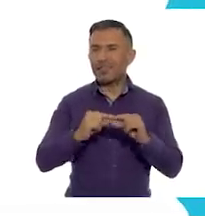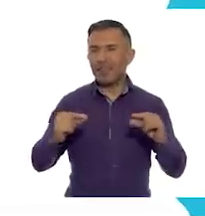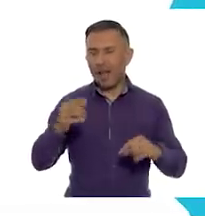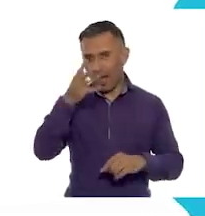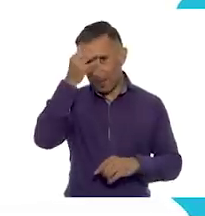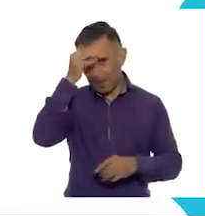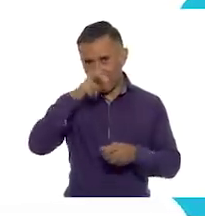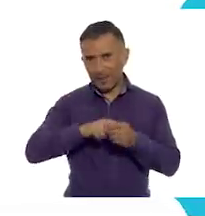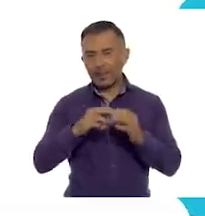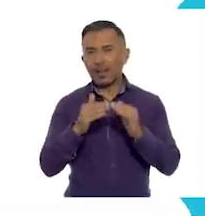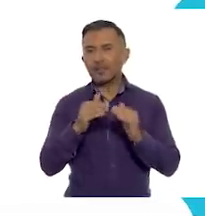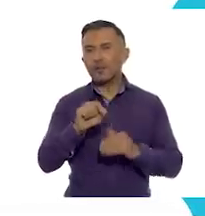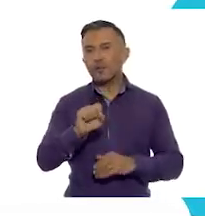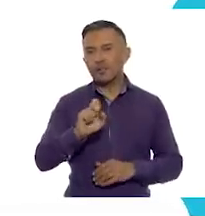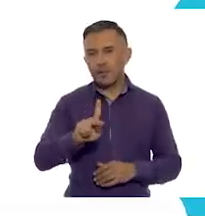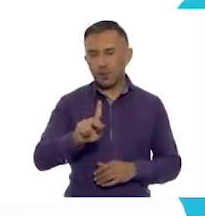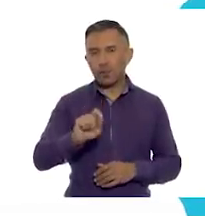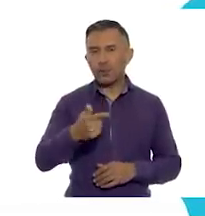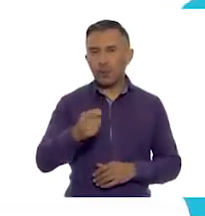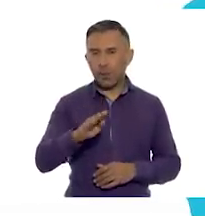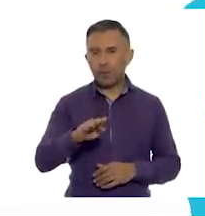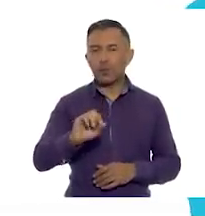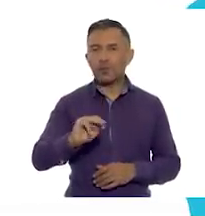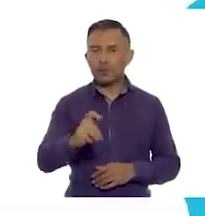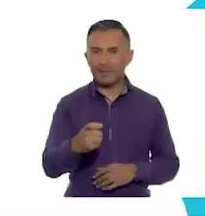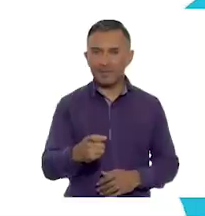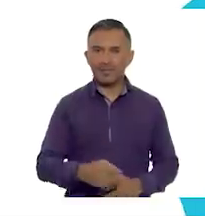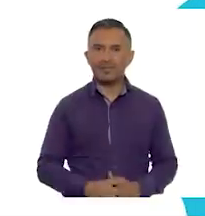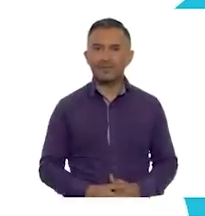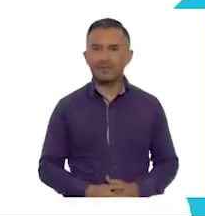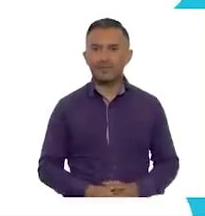aprendencasa.cep.gov.mx